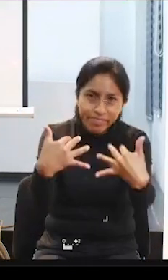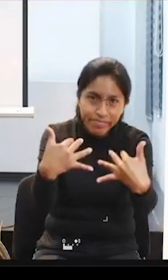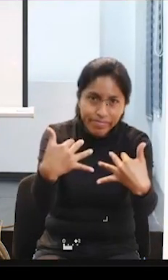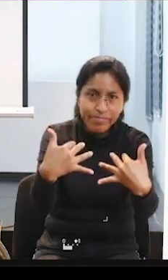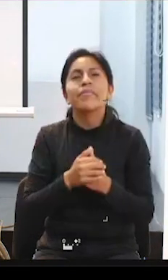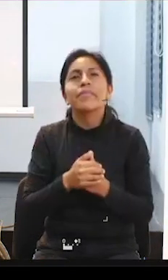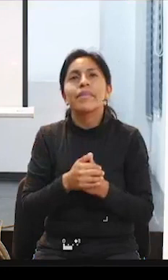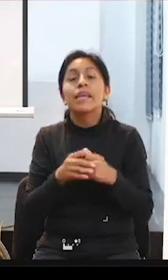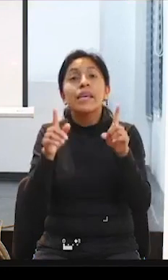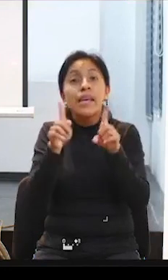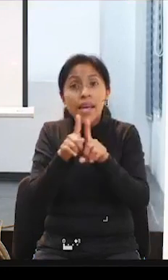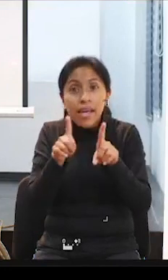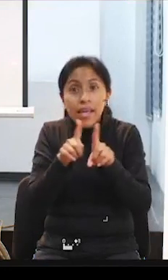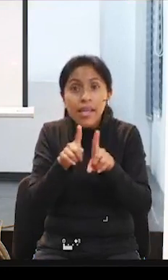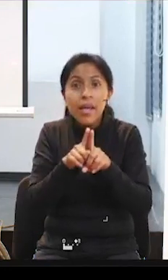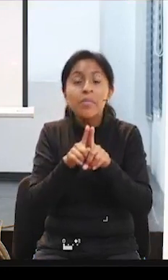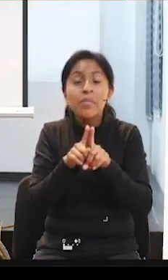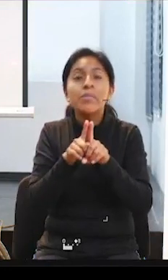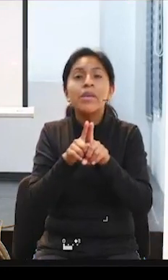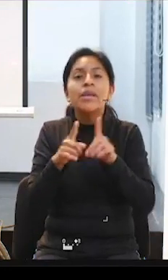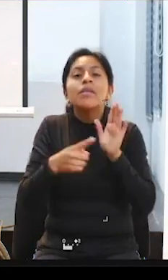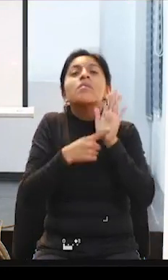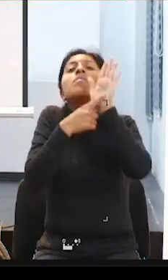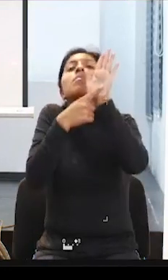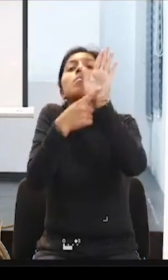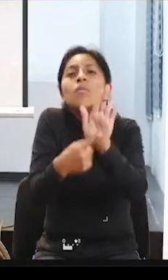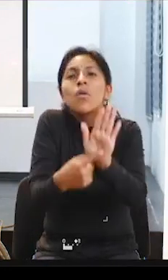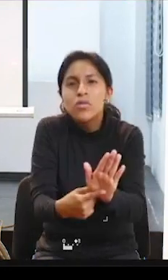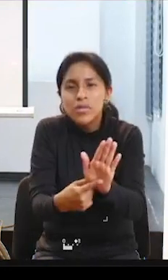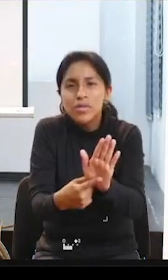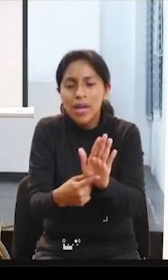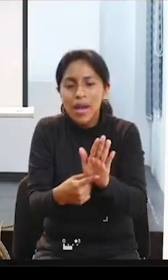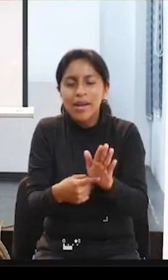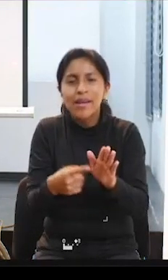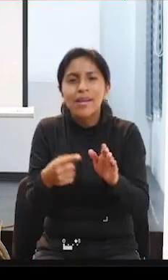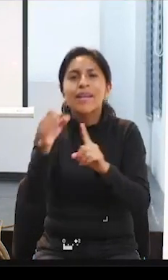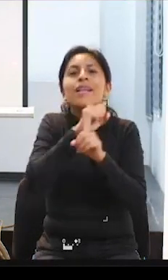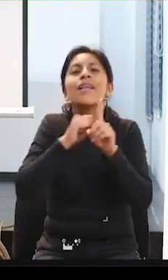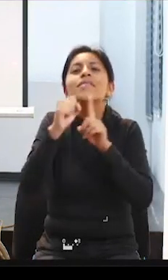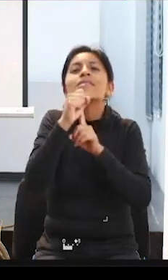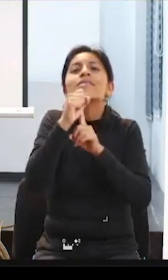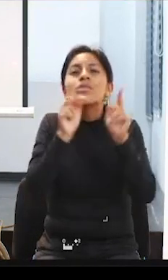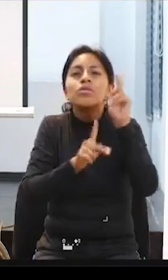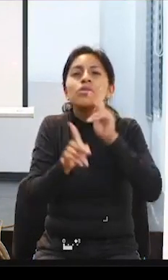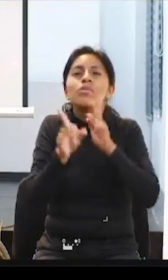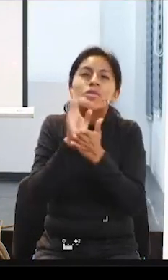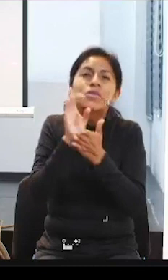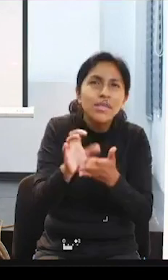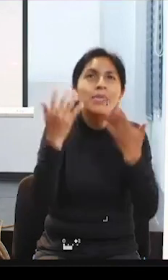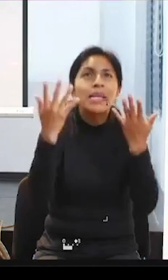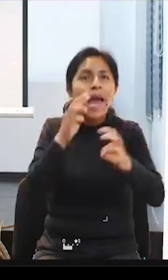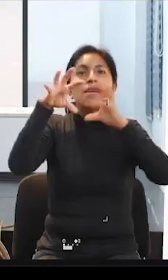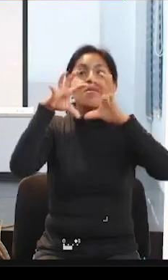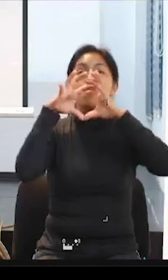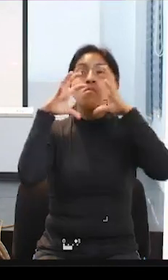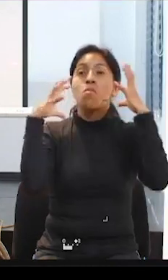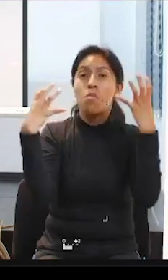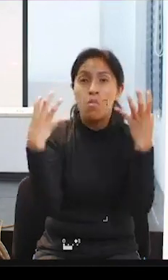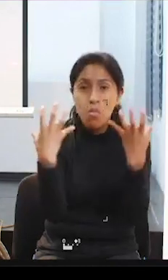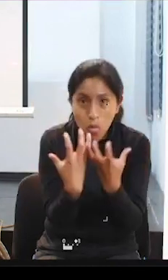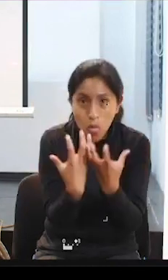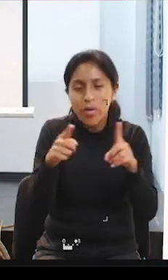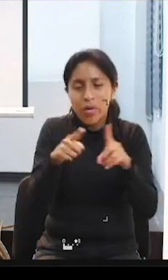gran parte de la realidad que se vive en el mundo, que se vive en nuestro país y también aquellos sueños y luchas que se